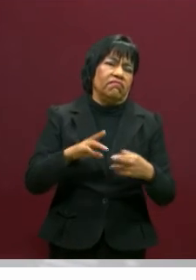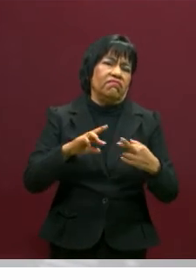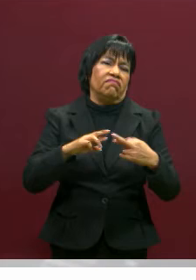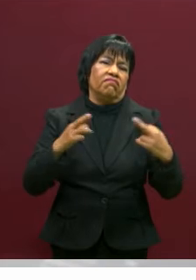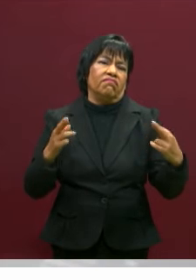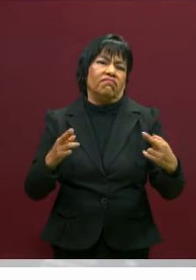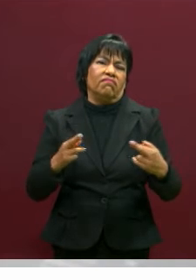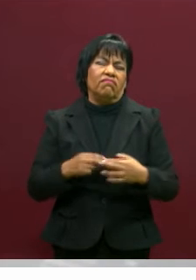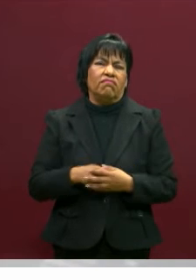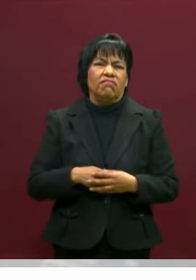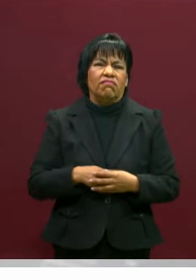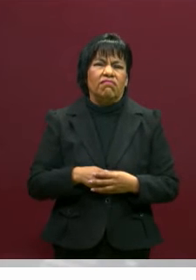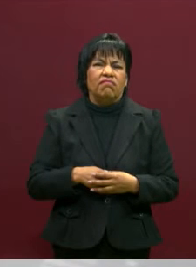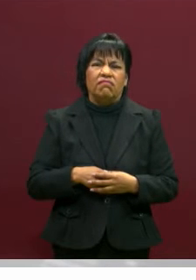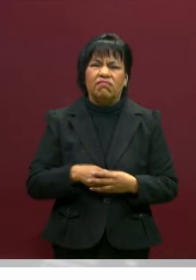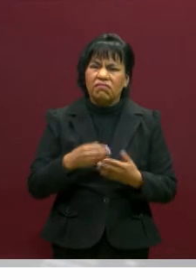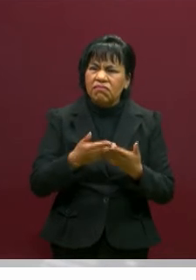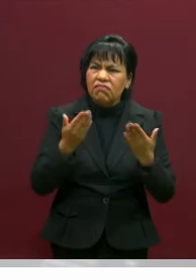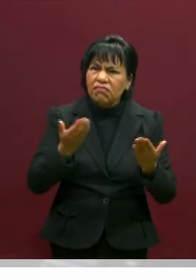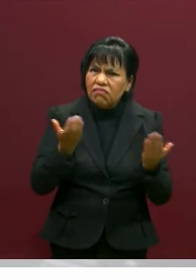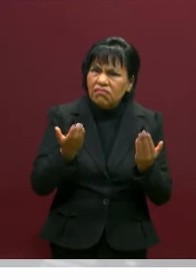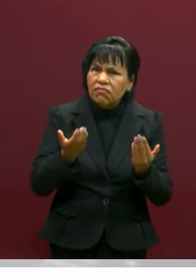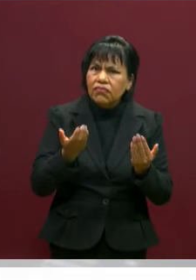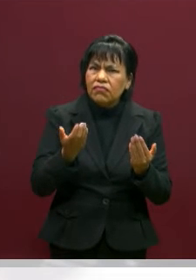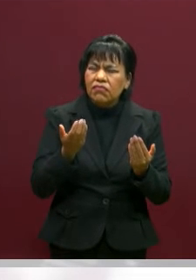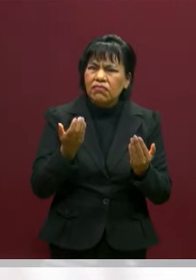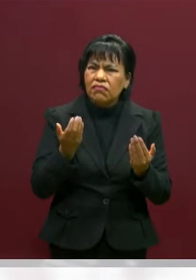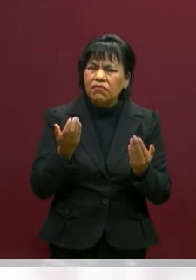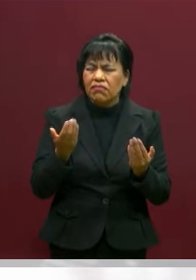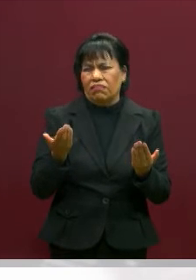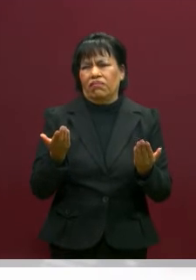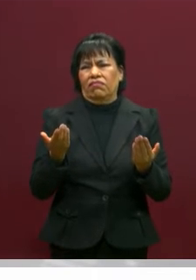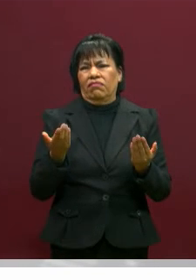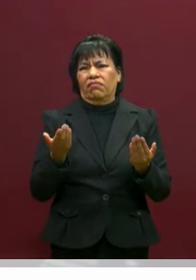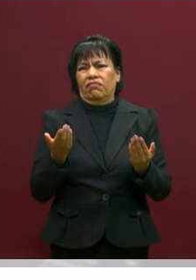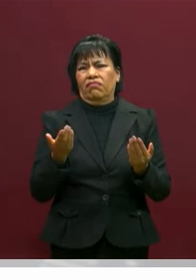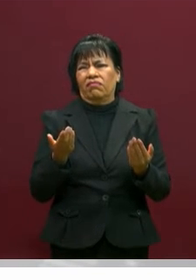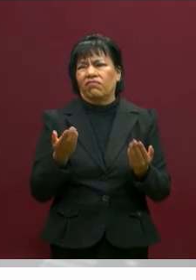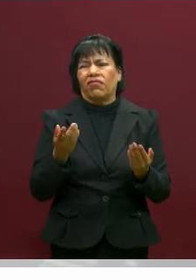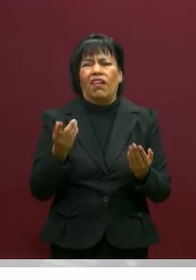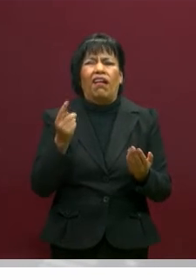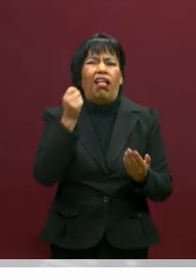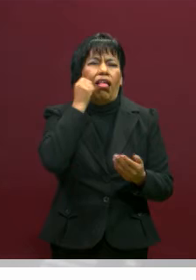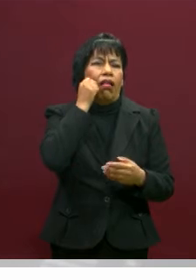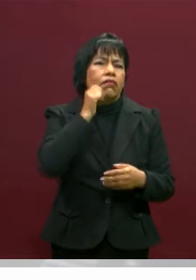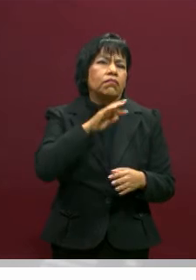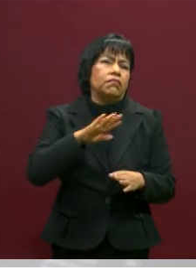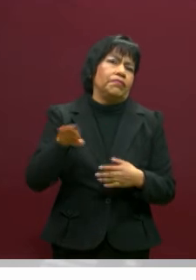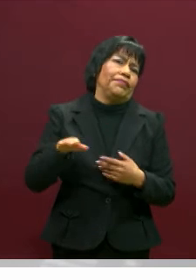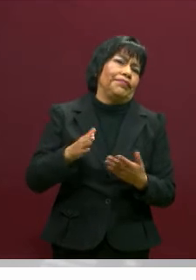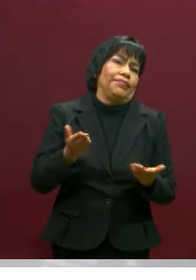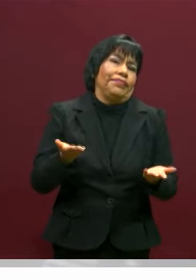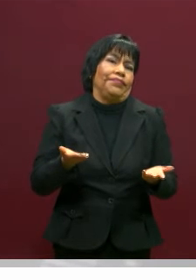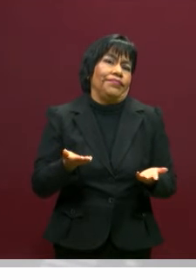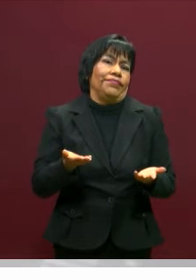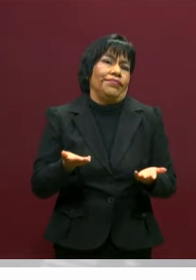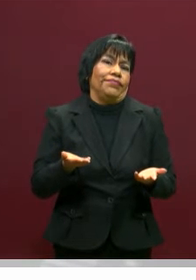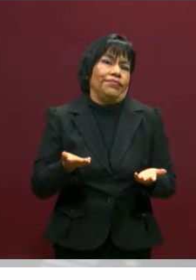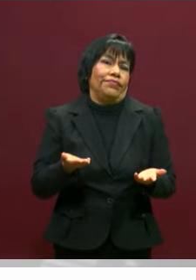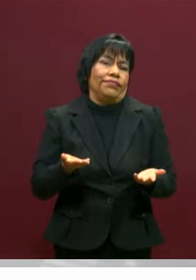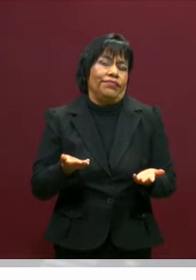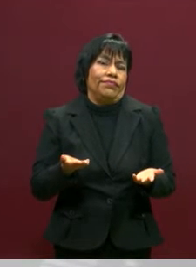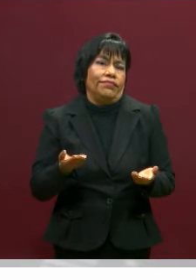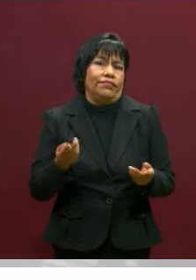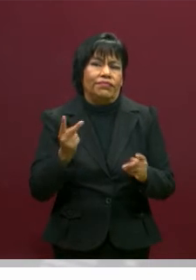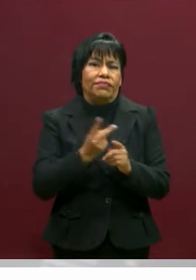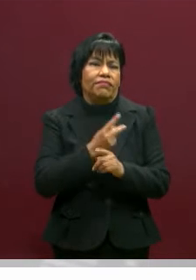somete y domina. Ahora haces lo que yo digo, una relación indiferente y cínica. A mí no me importa lo que te